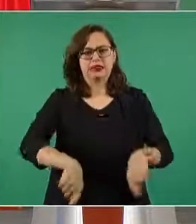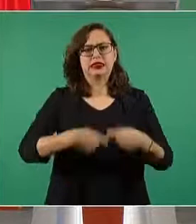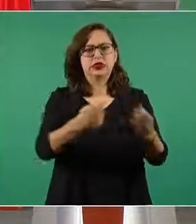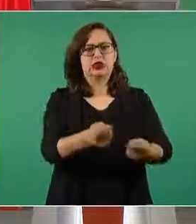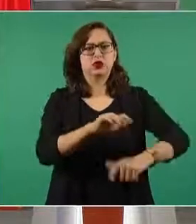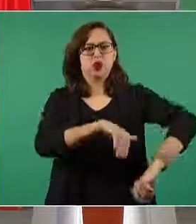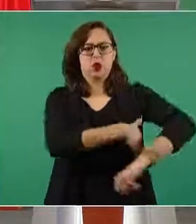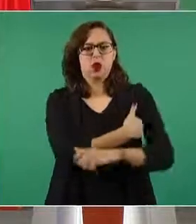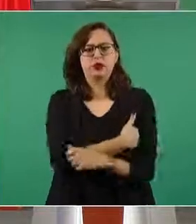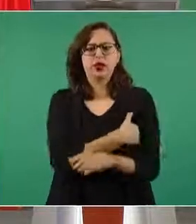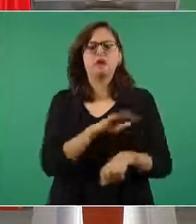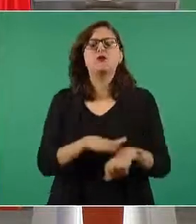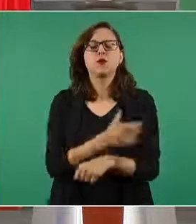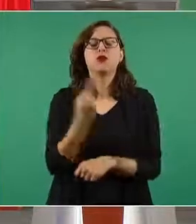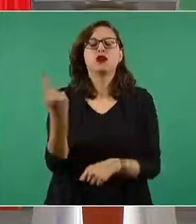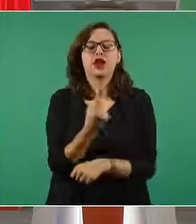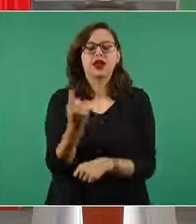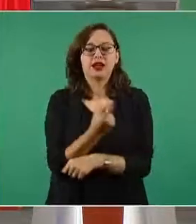van a querer